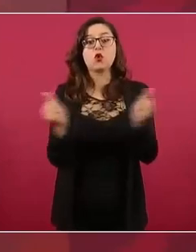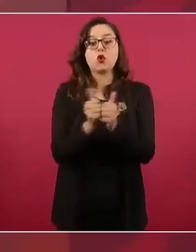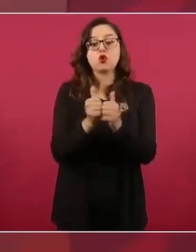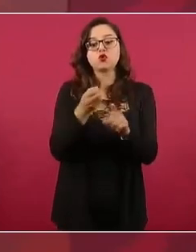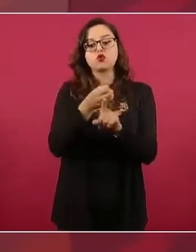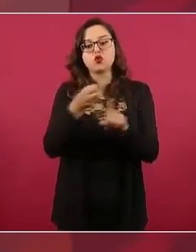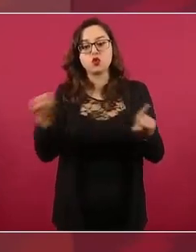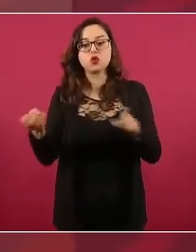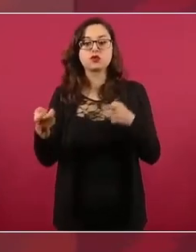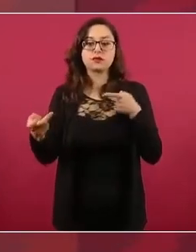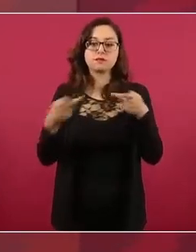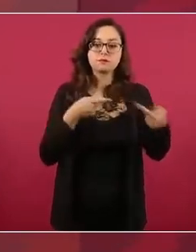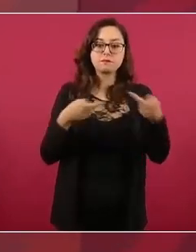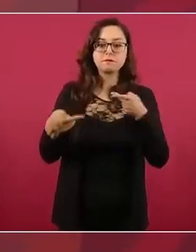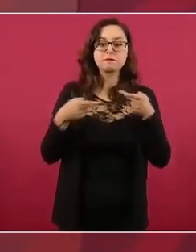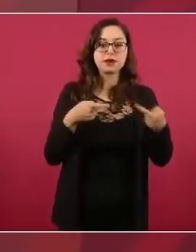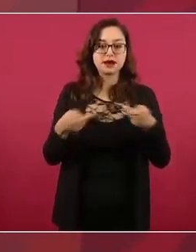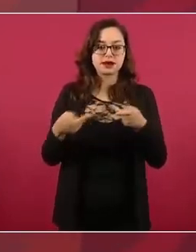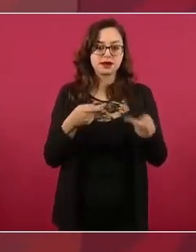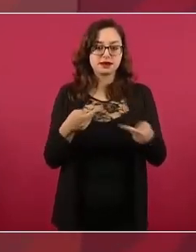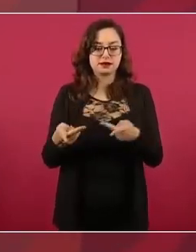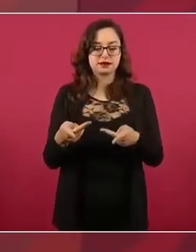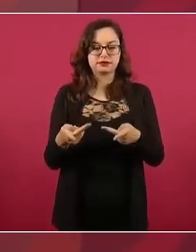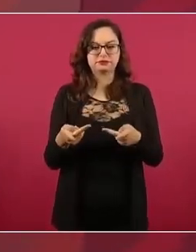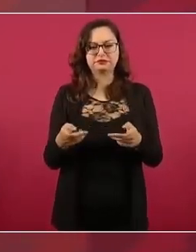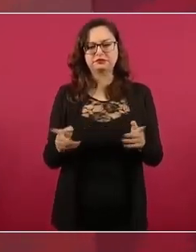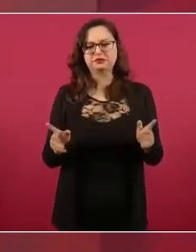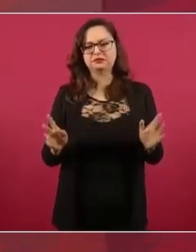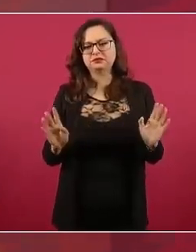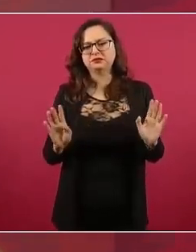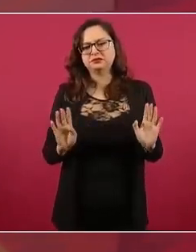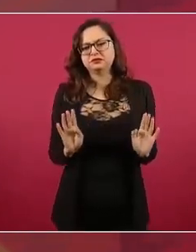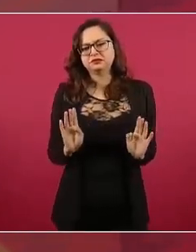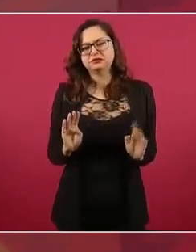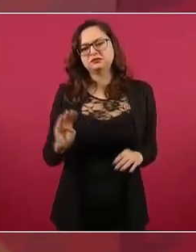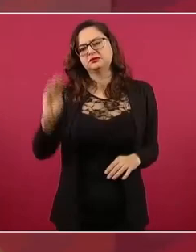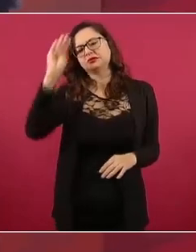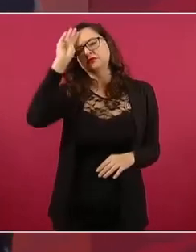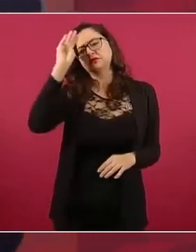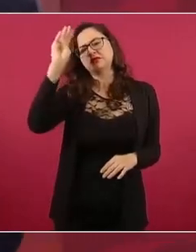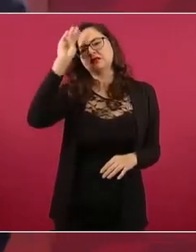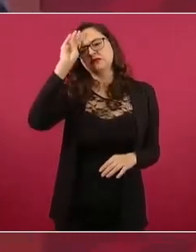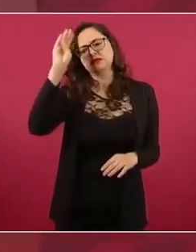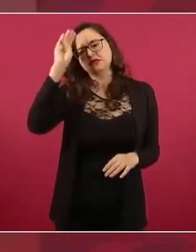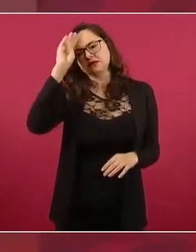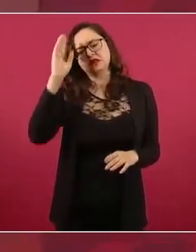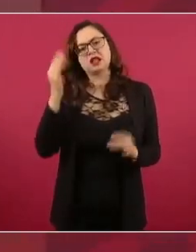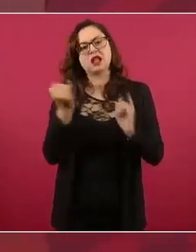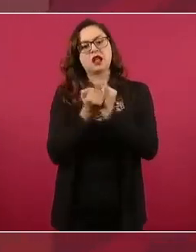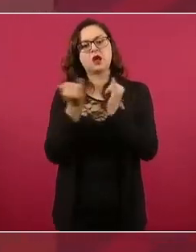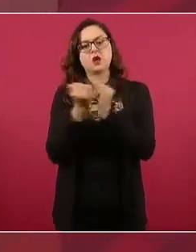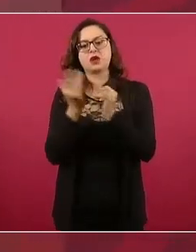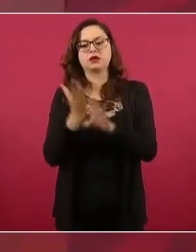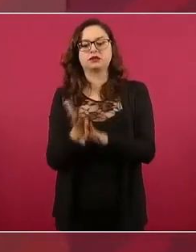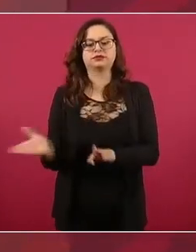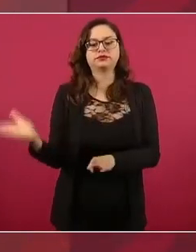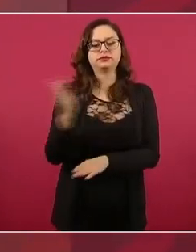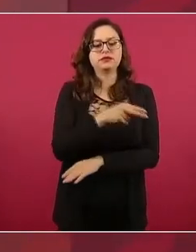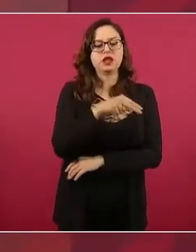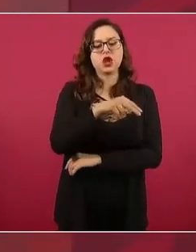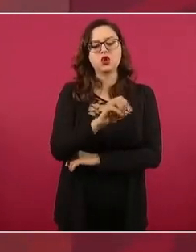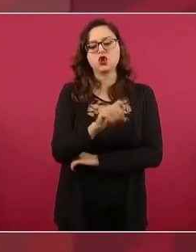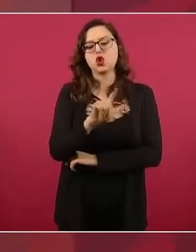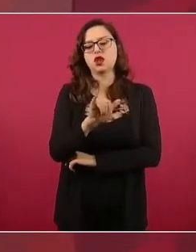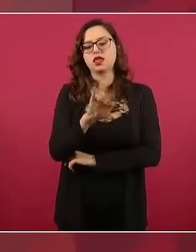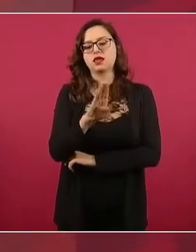no estar apostando a la política neoliberal de dejar todo al mercado.